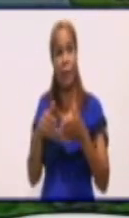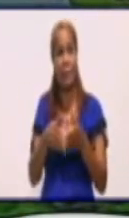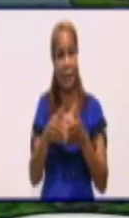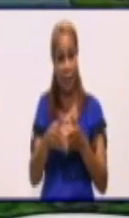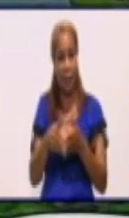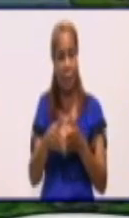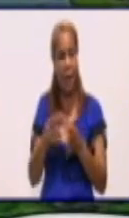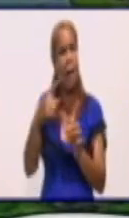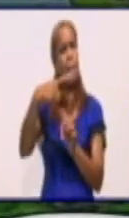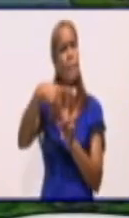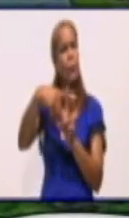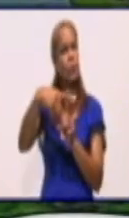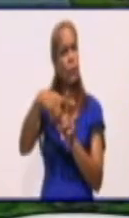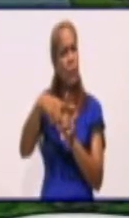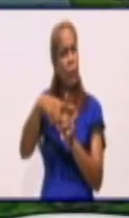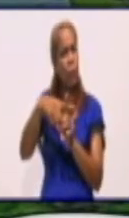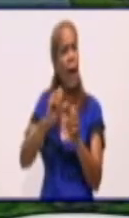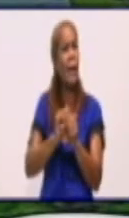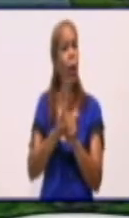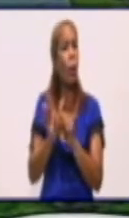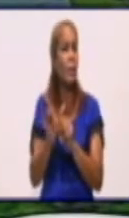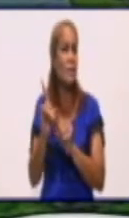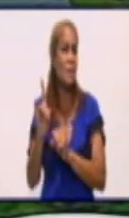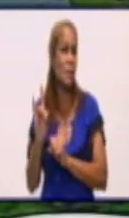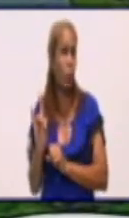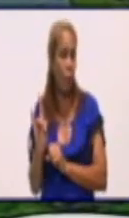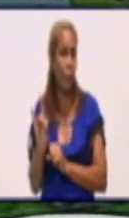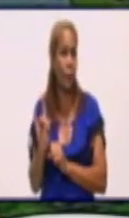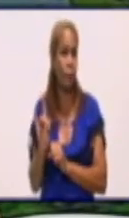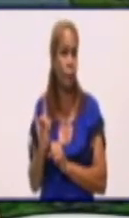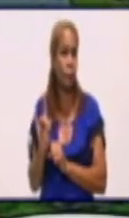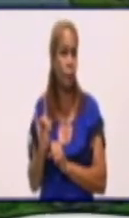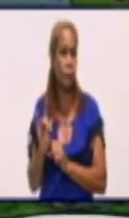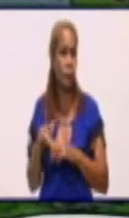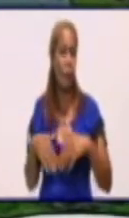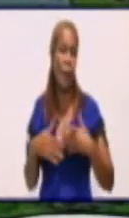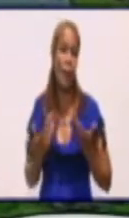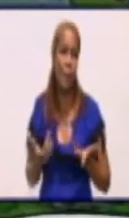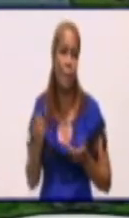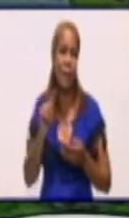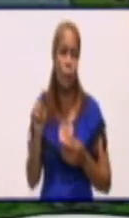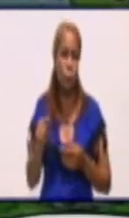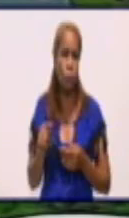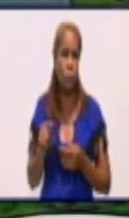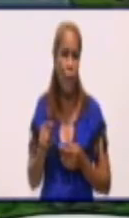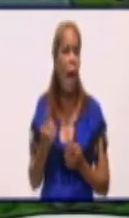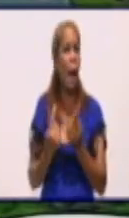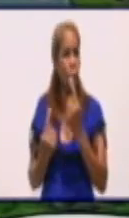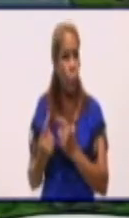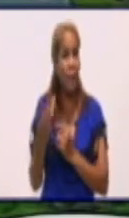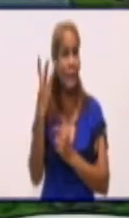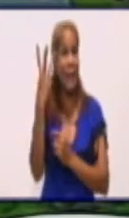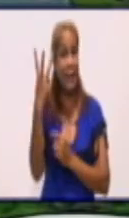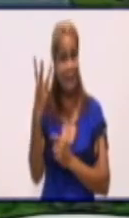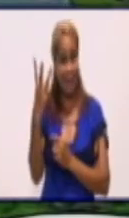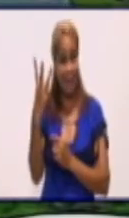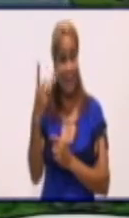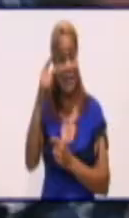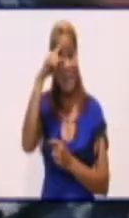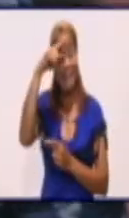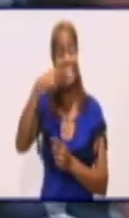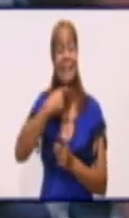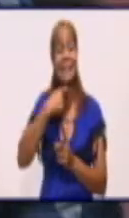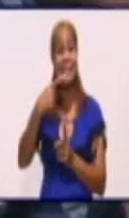positivos a la enfermedad ha sido de estas tres cepas que circulan en algunas provincias cubanas?